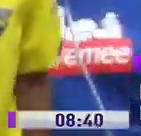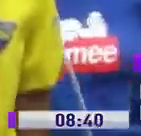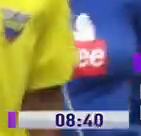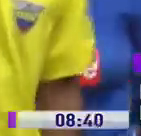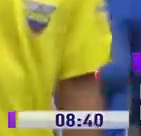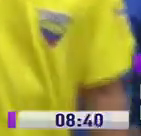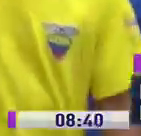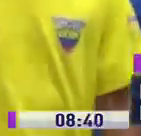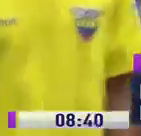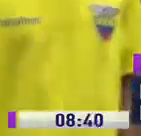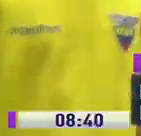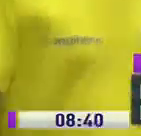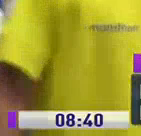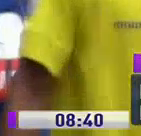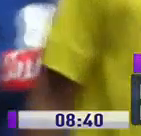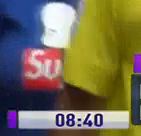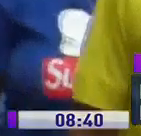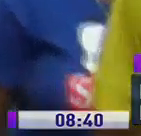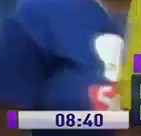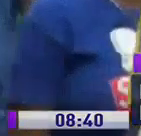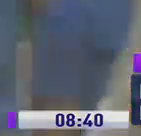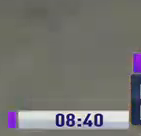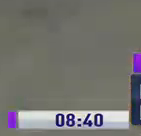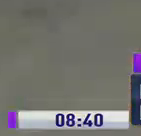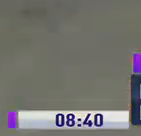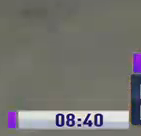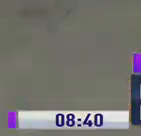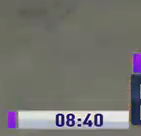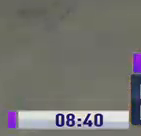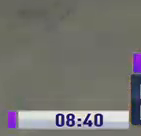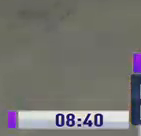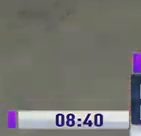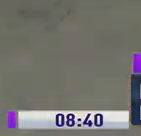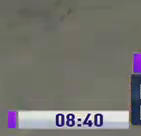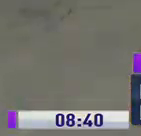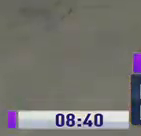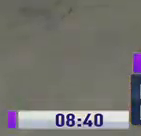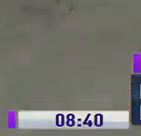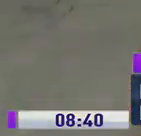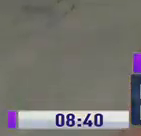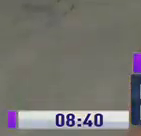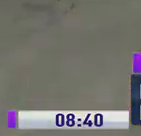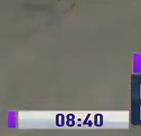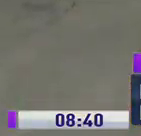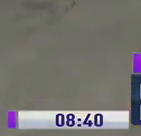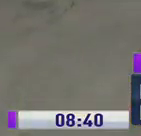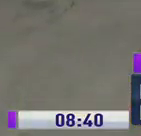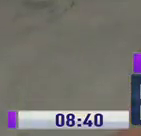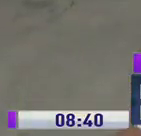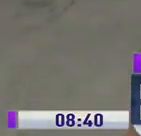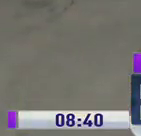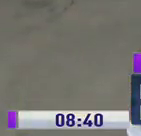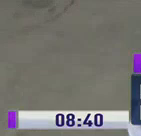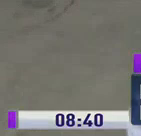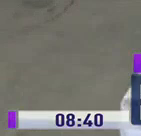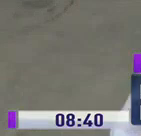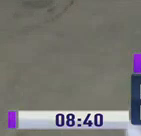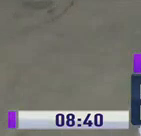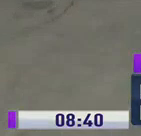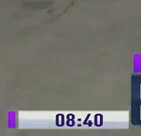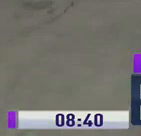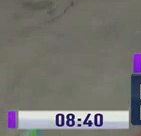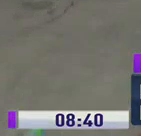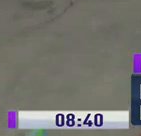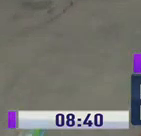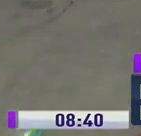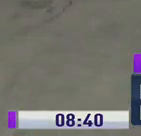a la insalubridad y la aglomeración de personas. Que estas medidas que hemos tomado como gobierno, como sociedad, son